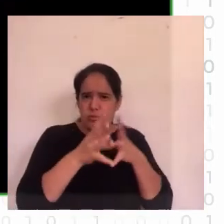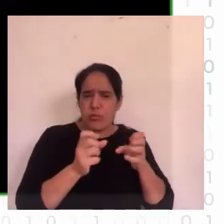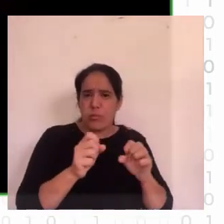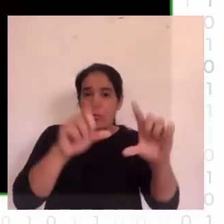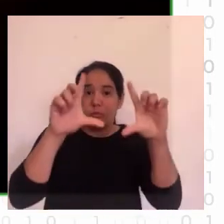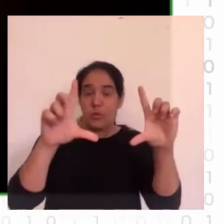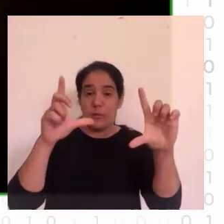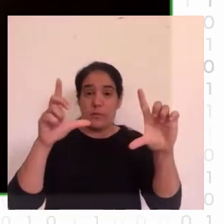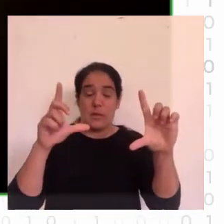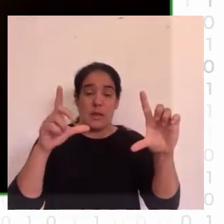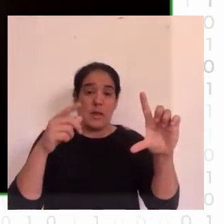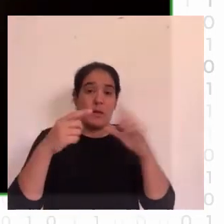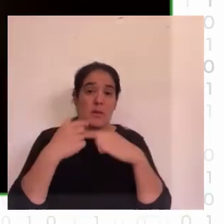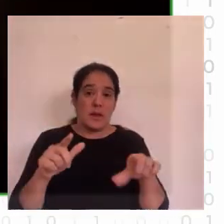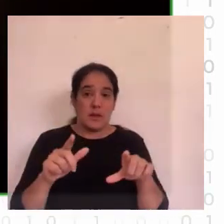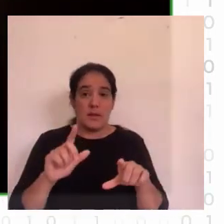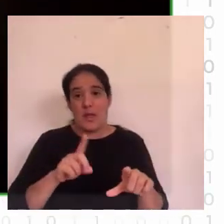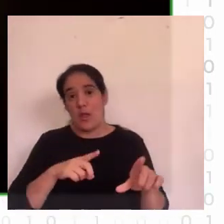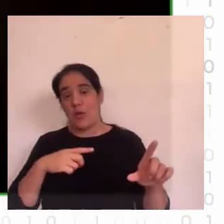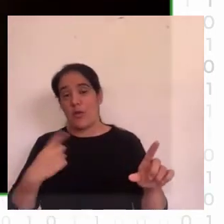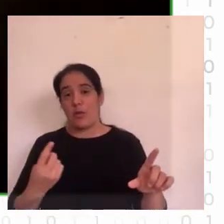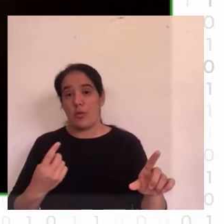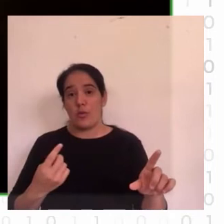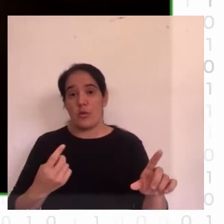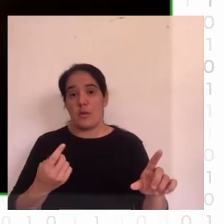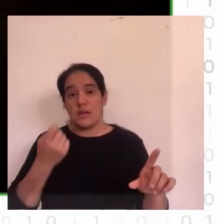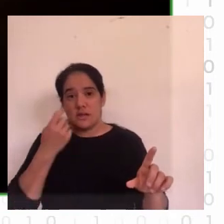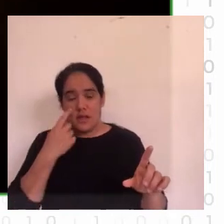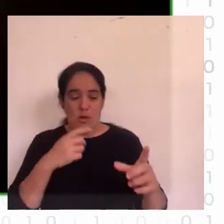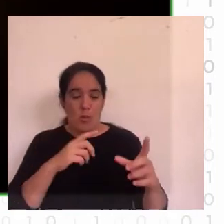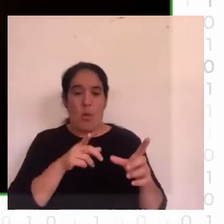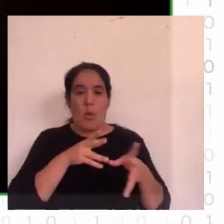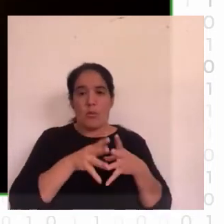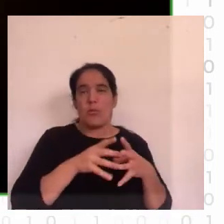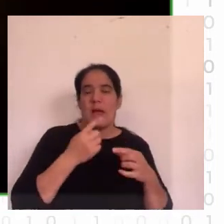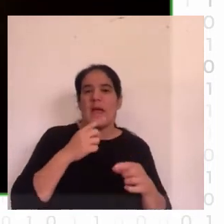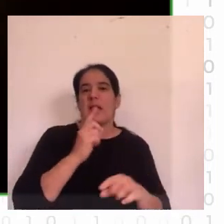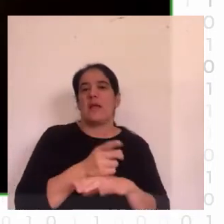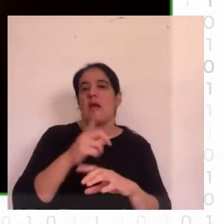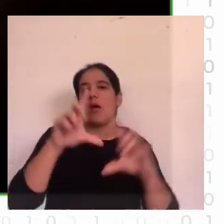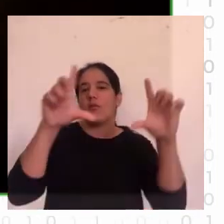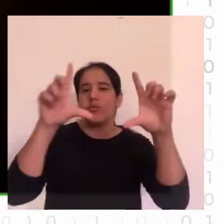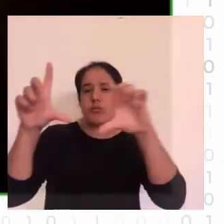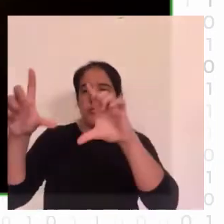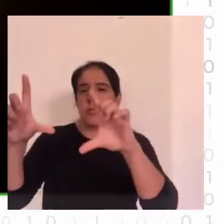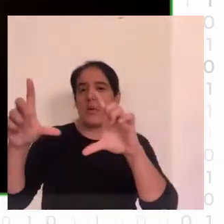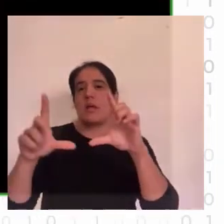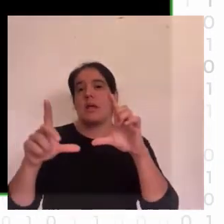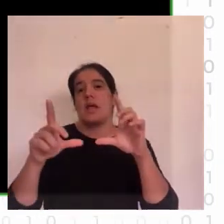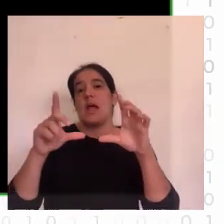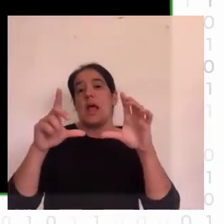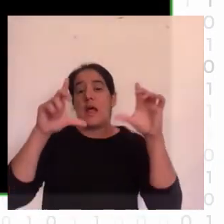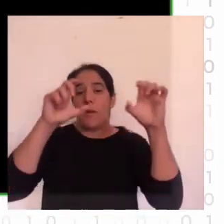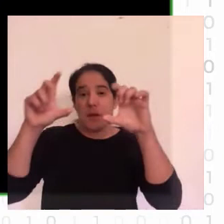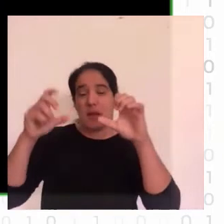discriminador se encarga de determinar si esas imágenes son similares o no a las imágenes originales estas imágenes son un